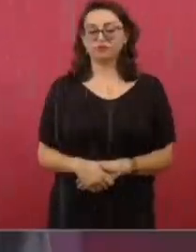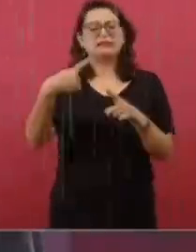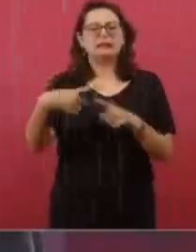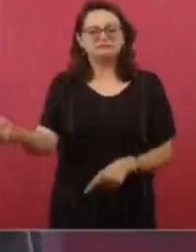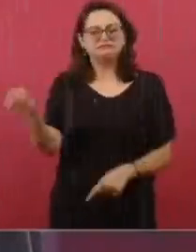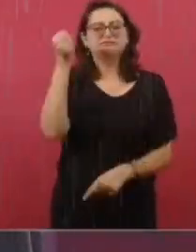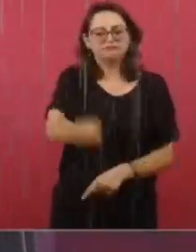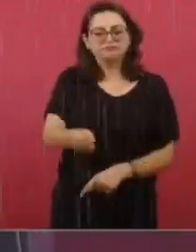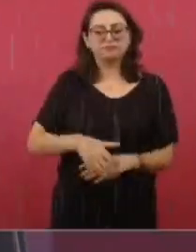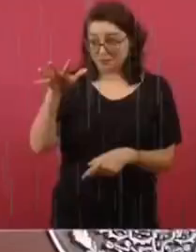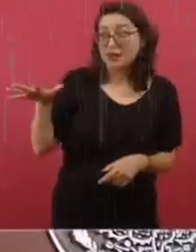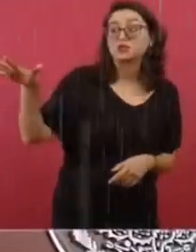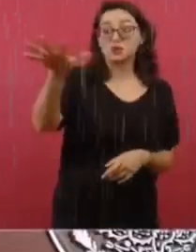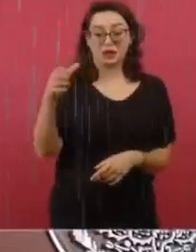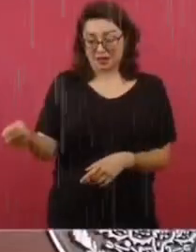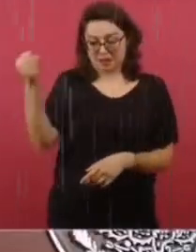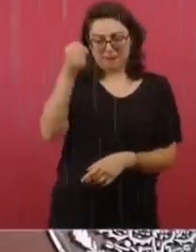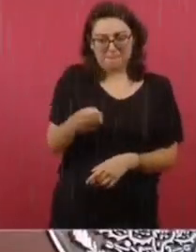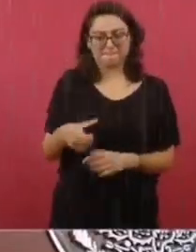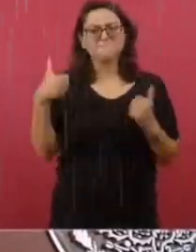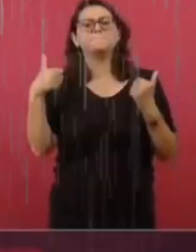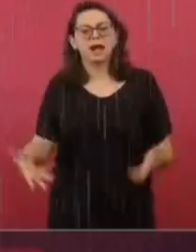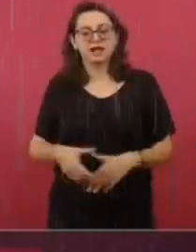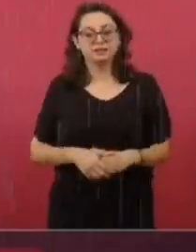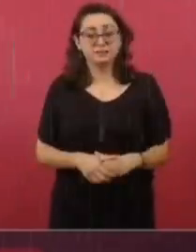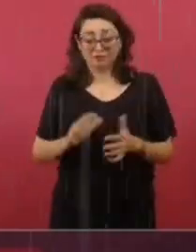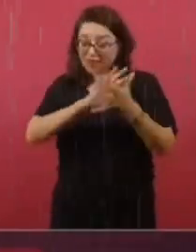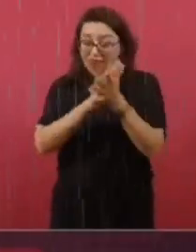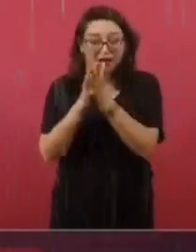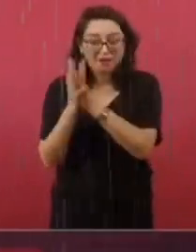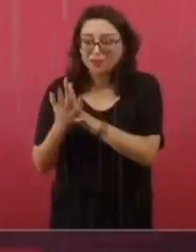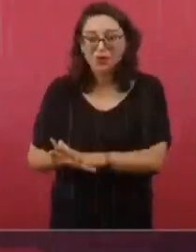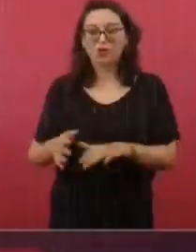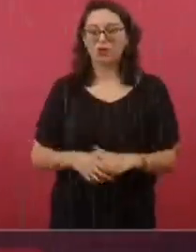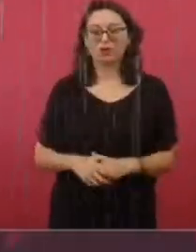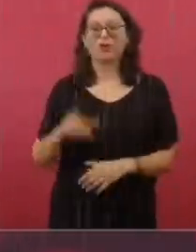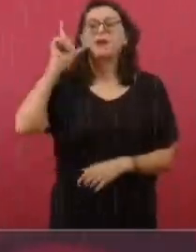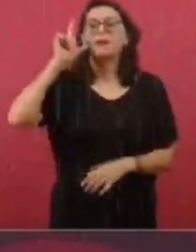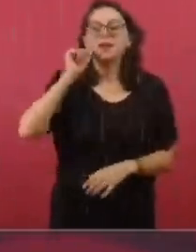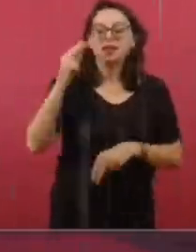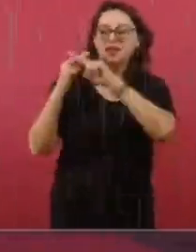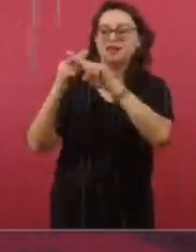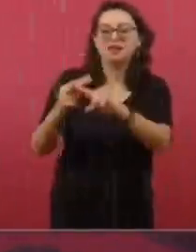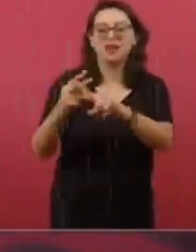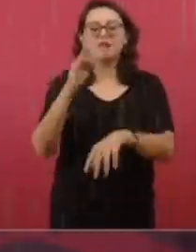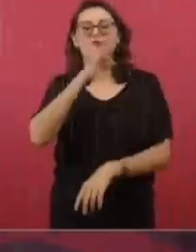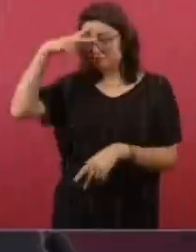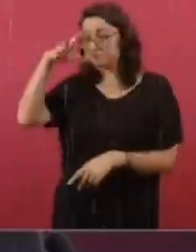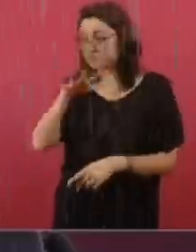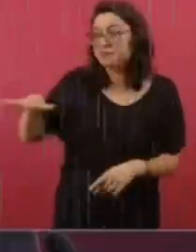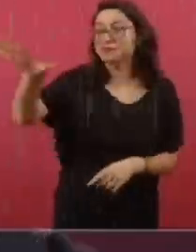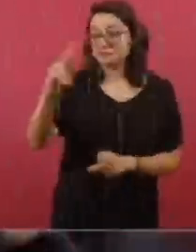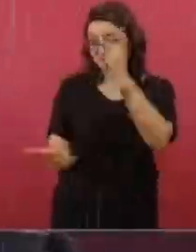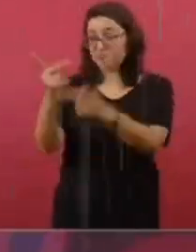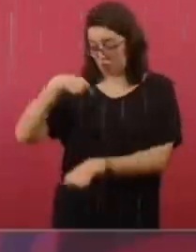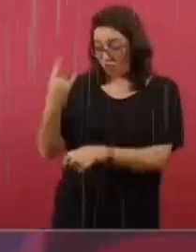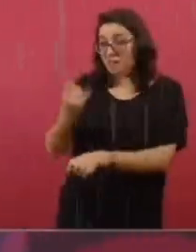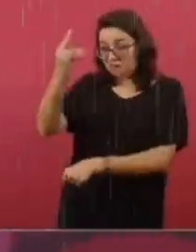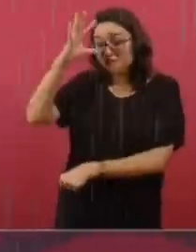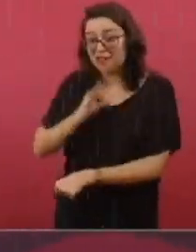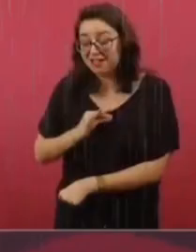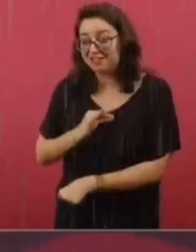pusieron aquí? ¿Por qué el cambio? ¿Qué vamos a conmemorar mañana? Pues la felicidad de la gente, la alegría. Si tenemos